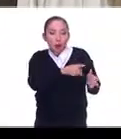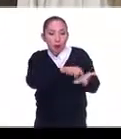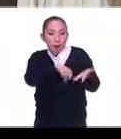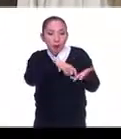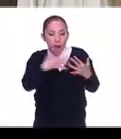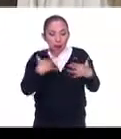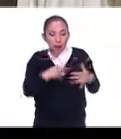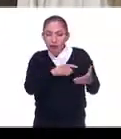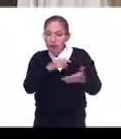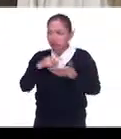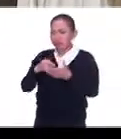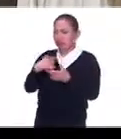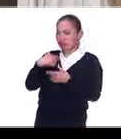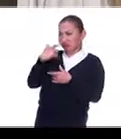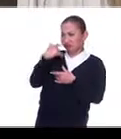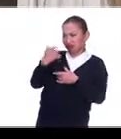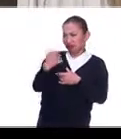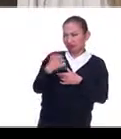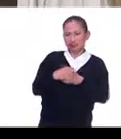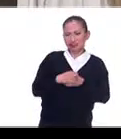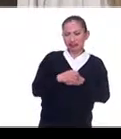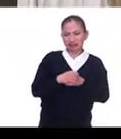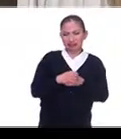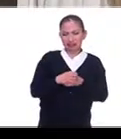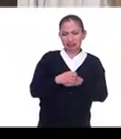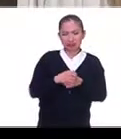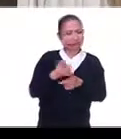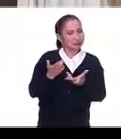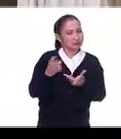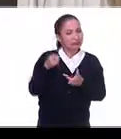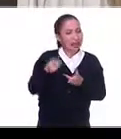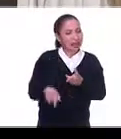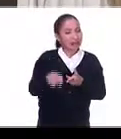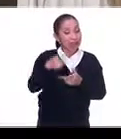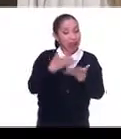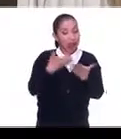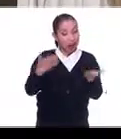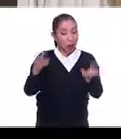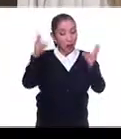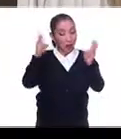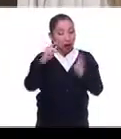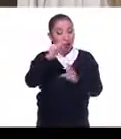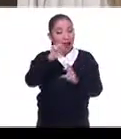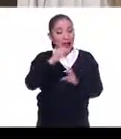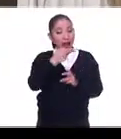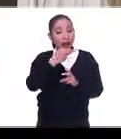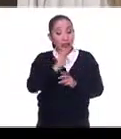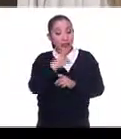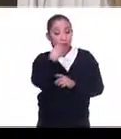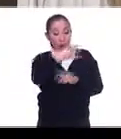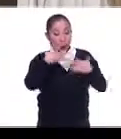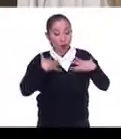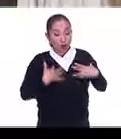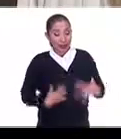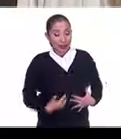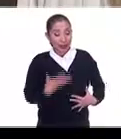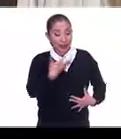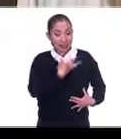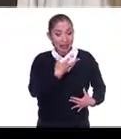decía qué curioso que en este caso como Tlawí que su blusa lleva